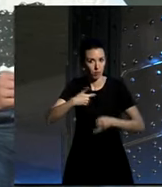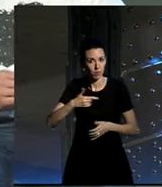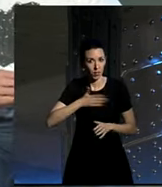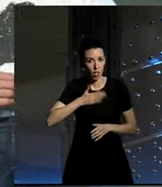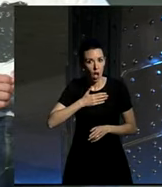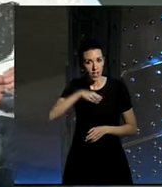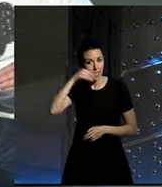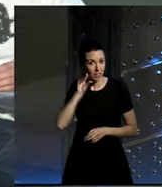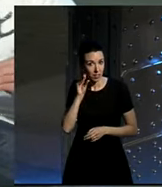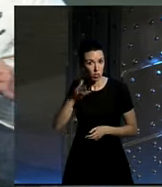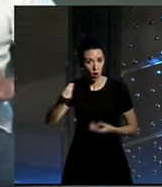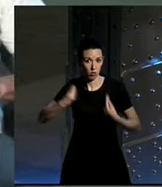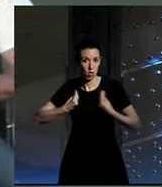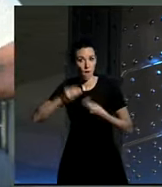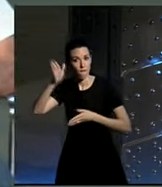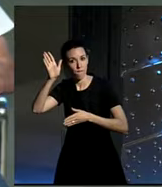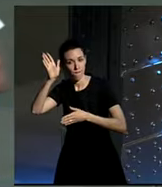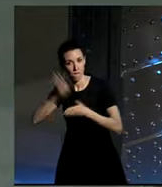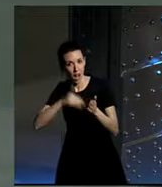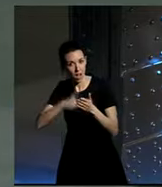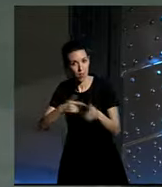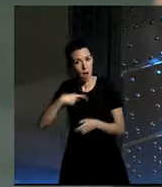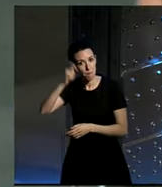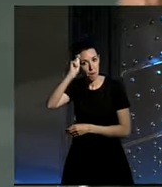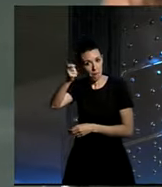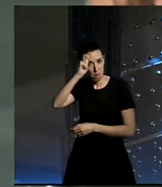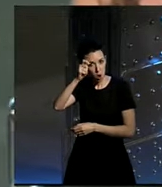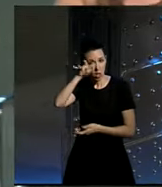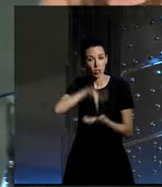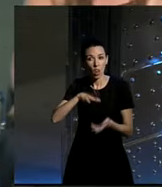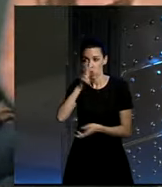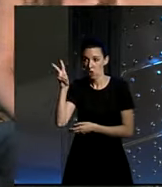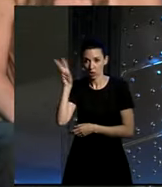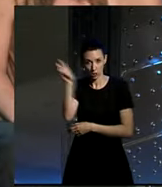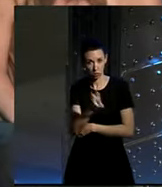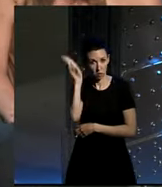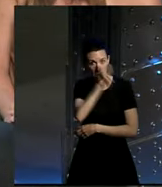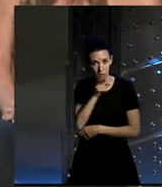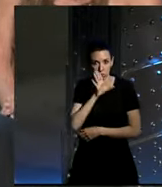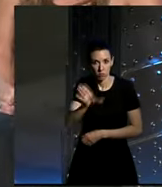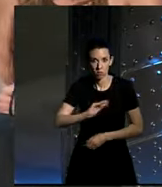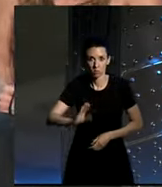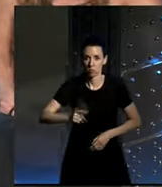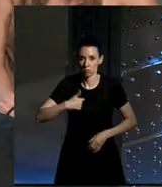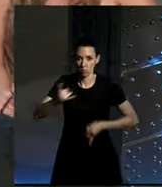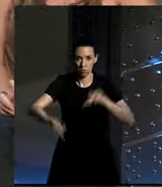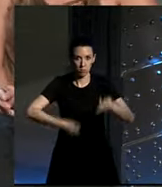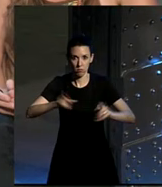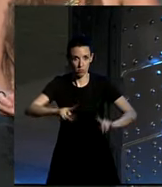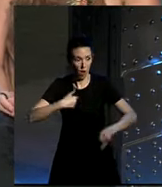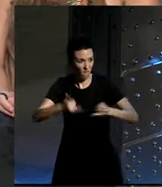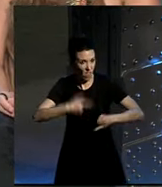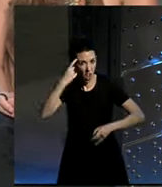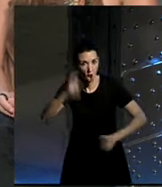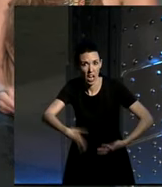Castellón he vivido en Valencia y en Pamplona también y cuando me vine hace dos años a Madrid yo no me atrevía a ir en bici dije yo en bici ni